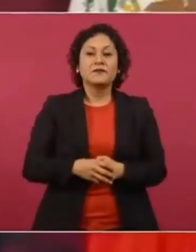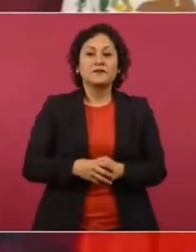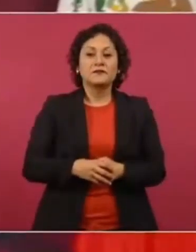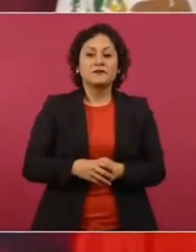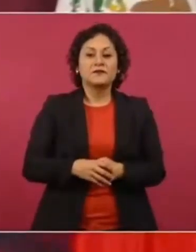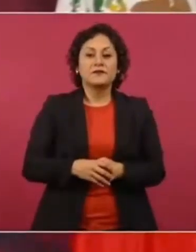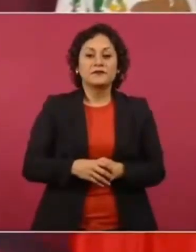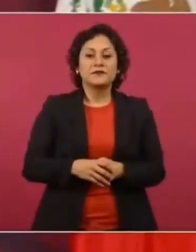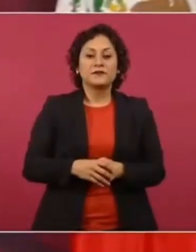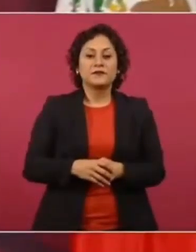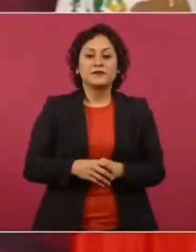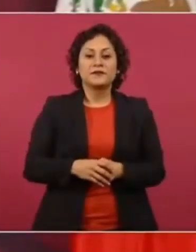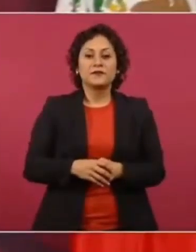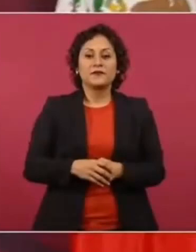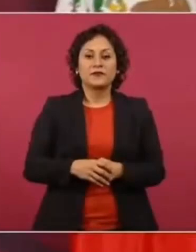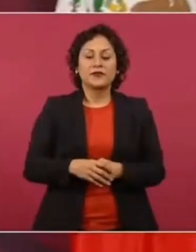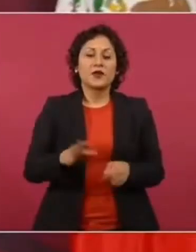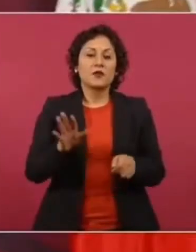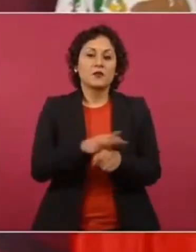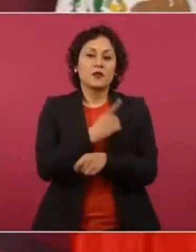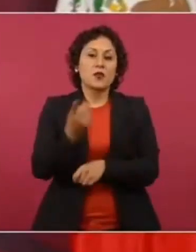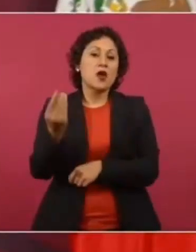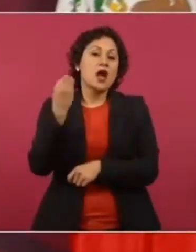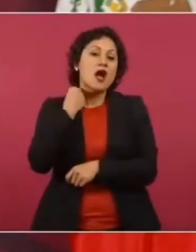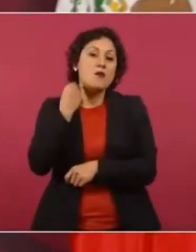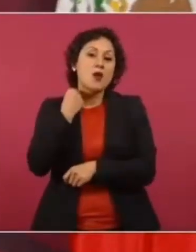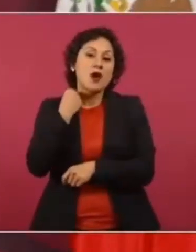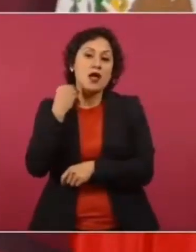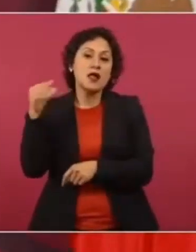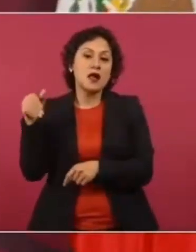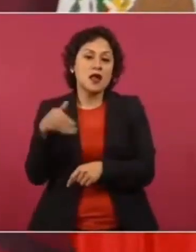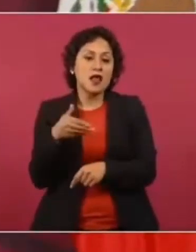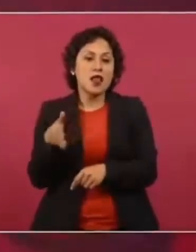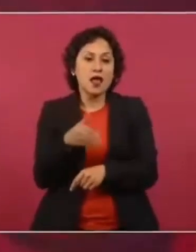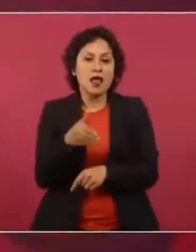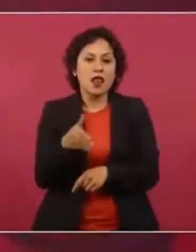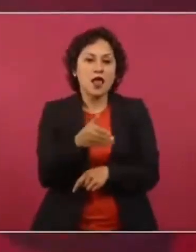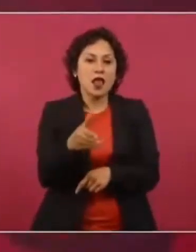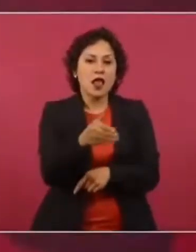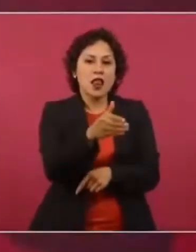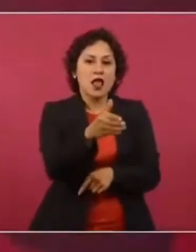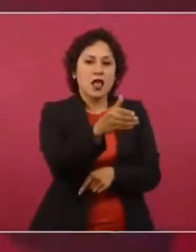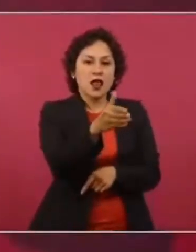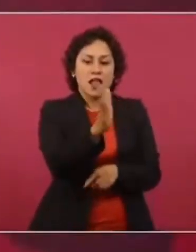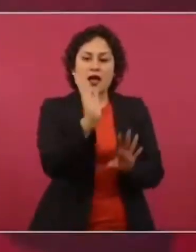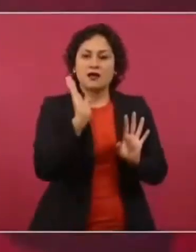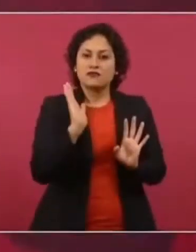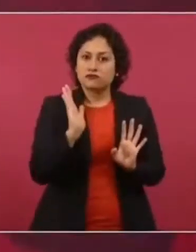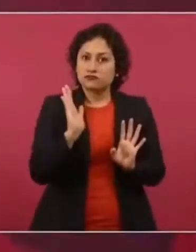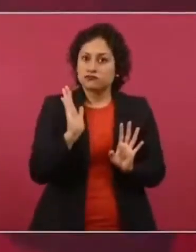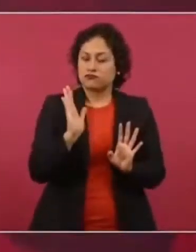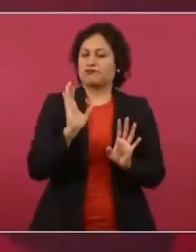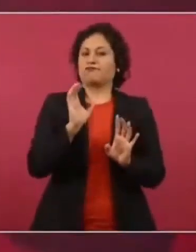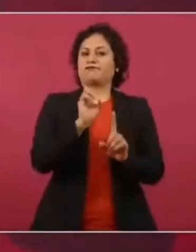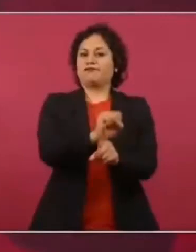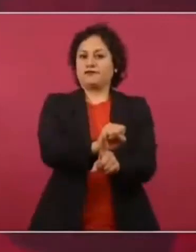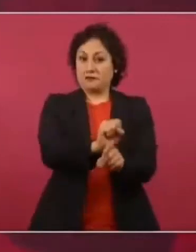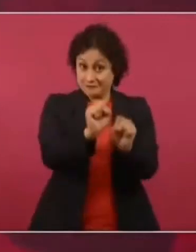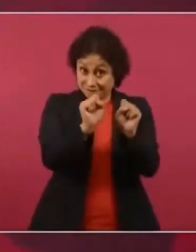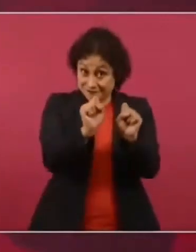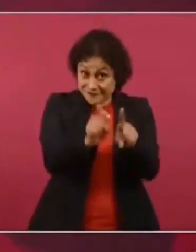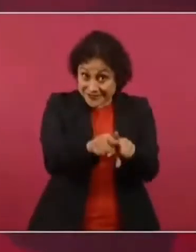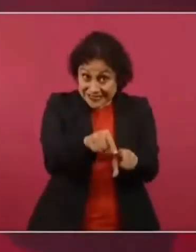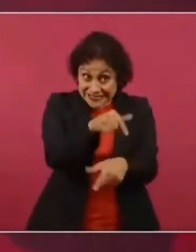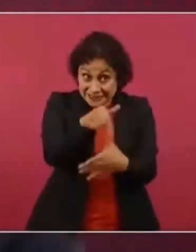Que logró convertir, ahí mismo, en la procuraduría,